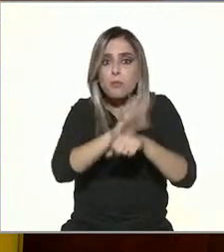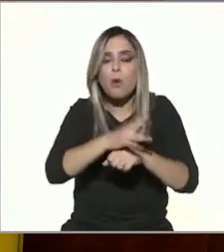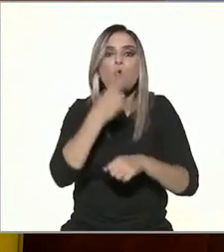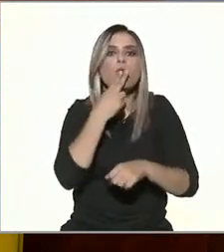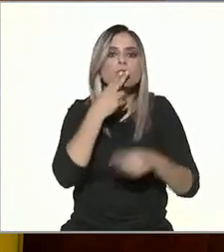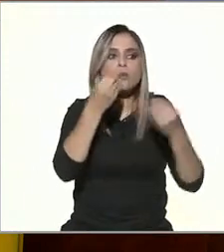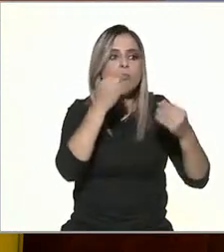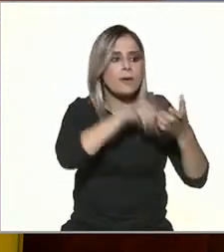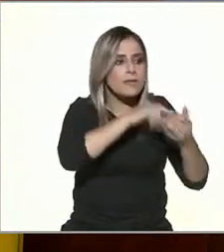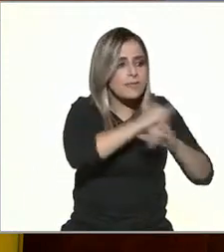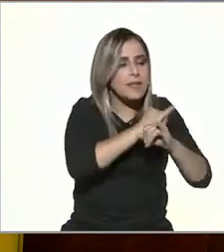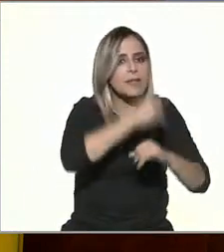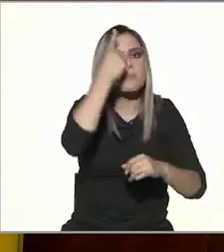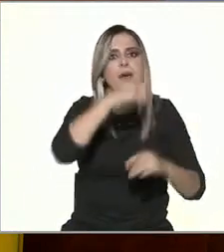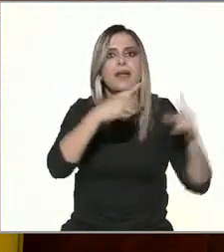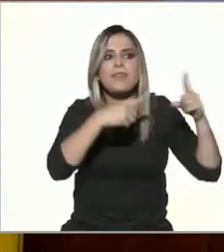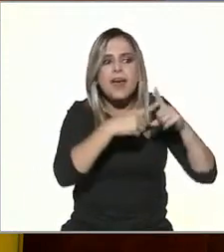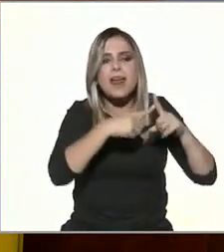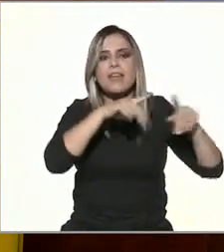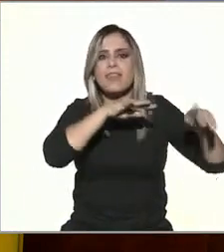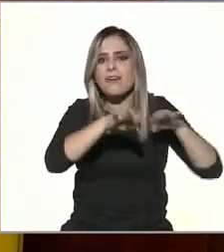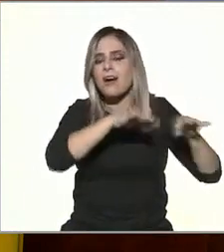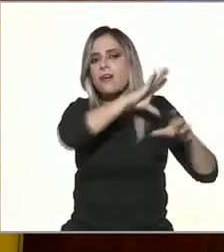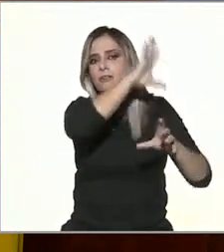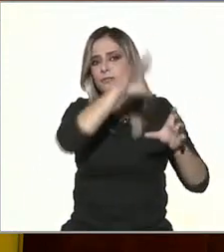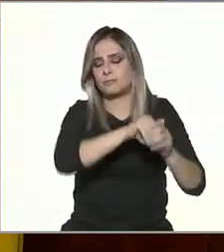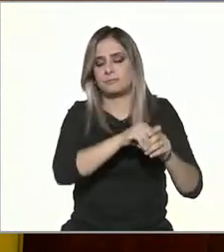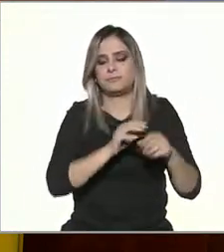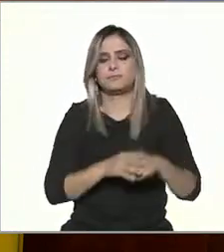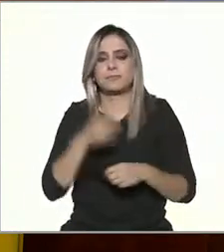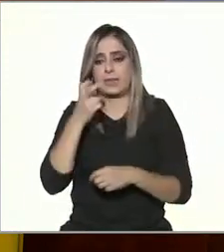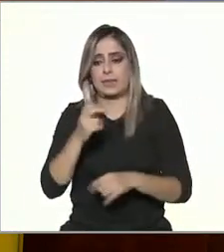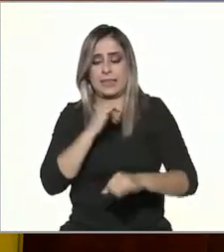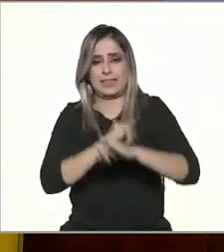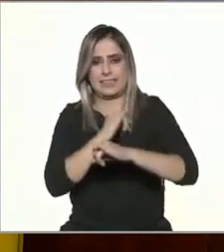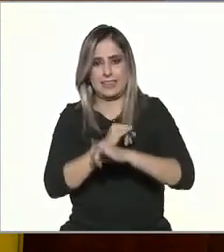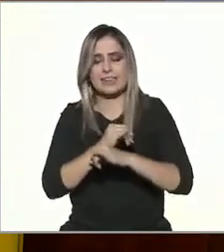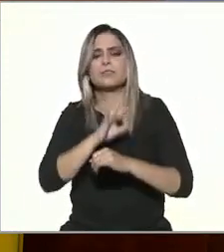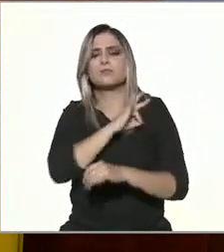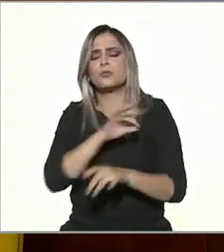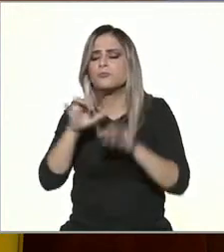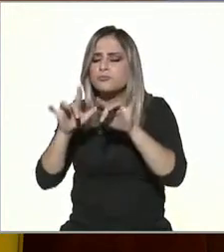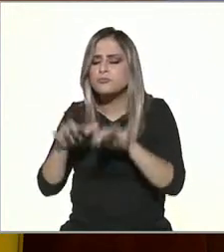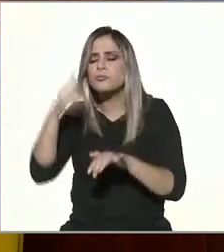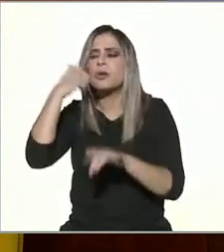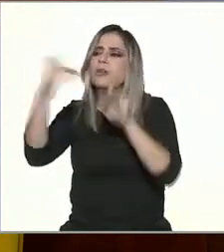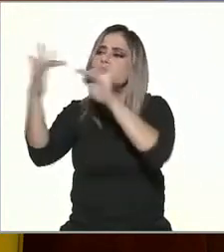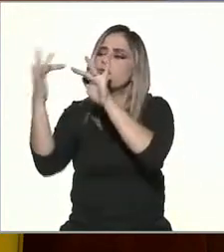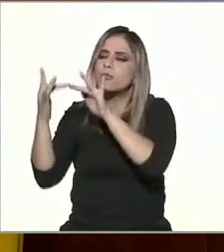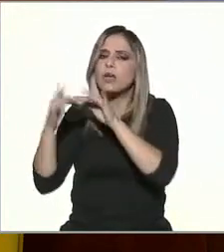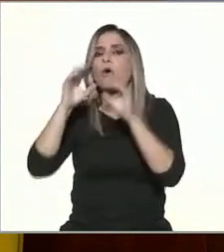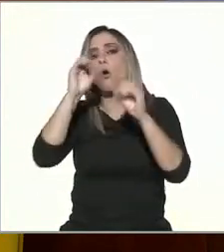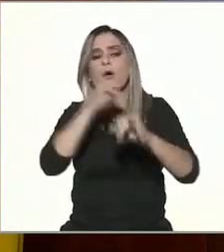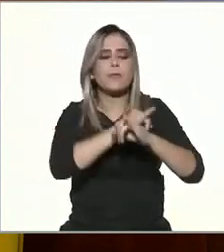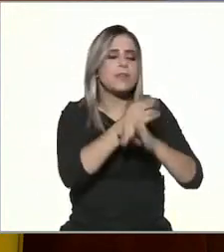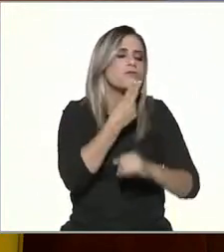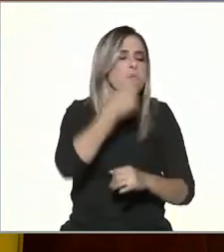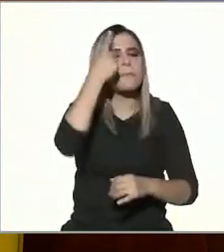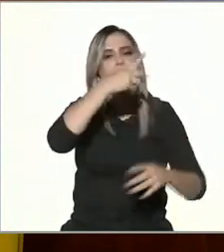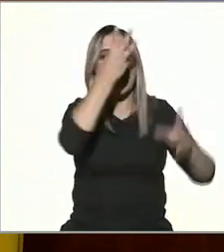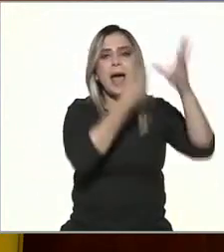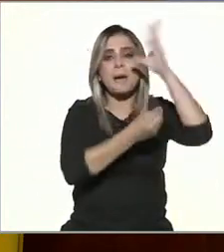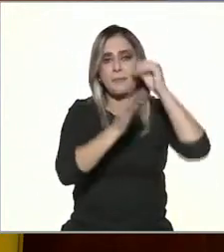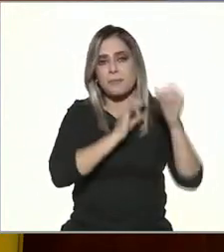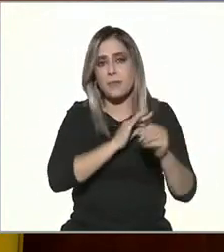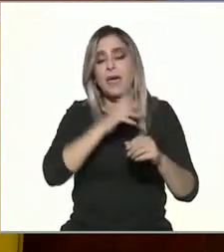plataformas. Y hablando de ocupar el Internet como una herramienta de socializar y justo aprender, vamos a ver una cápsula sobre un